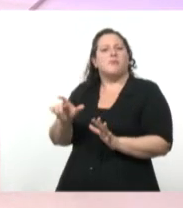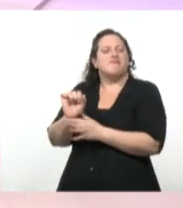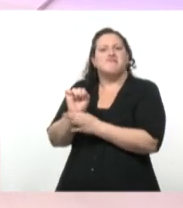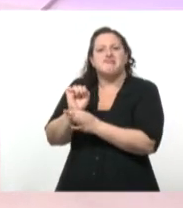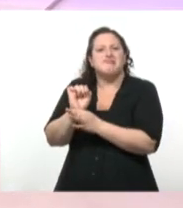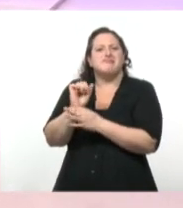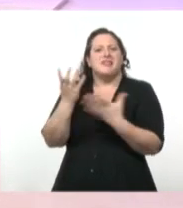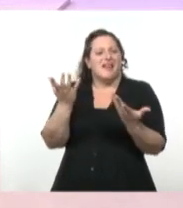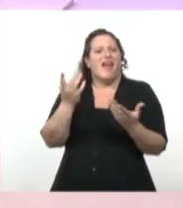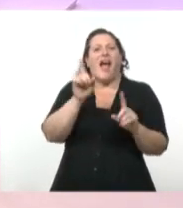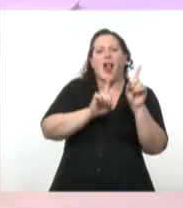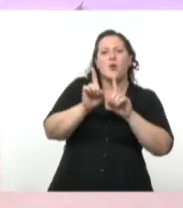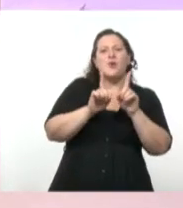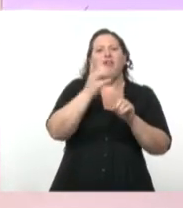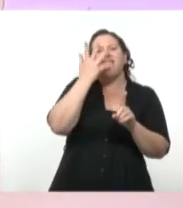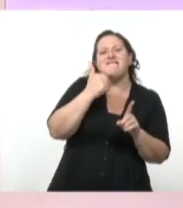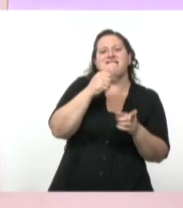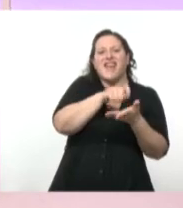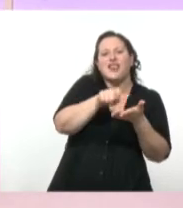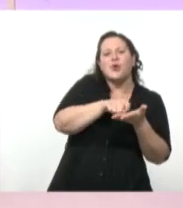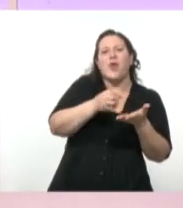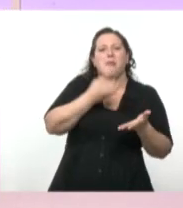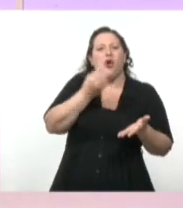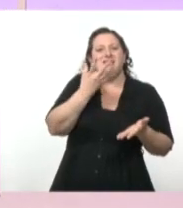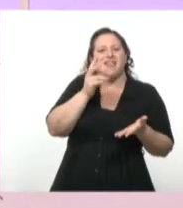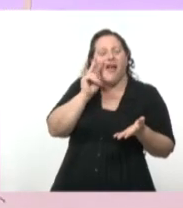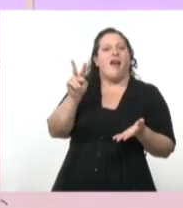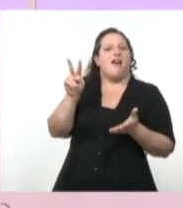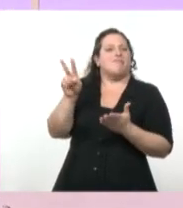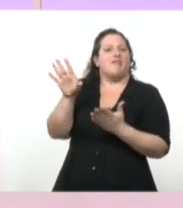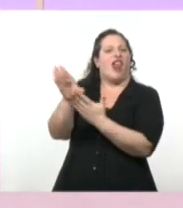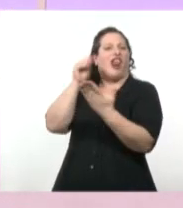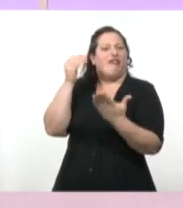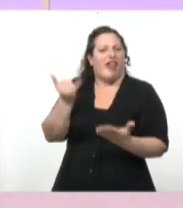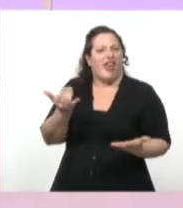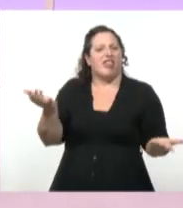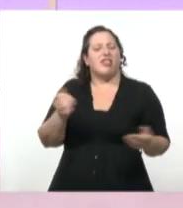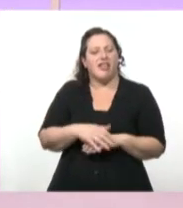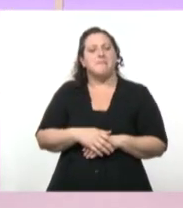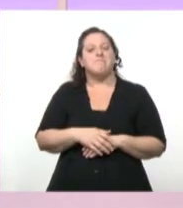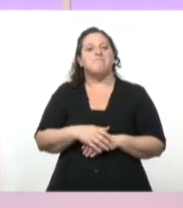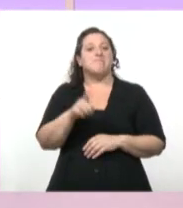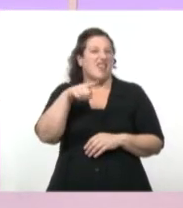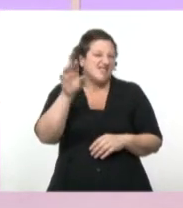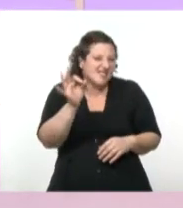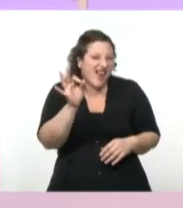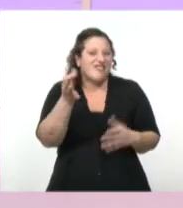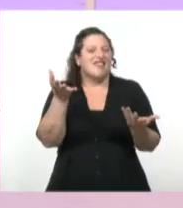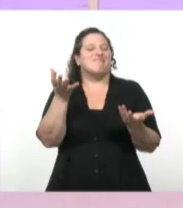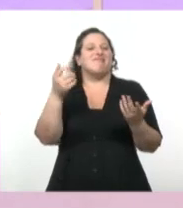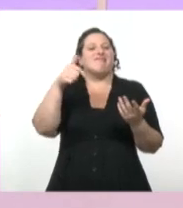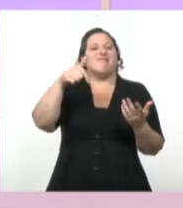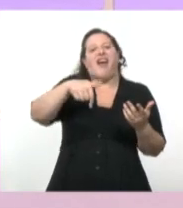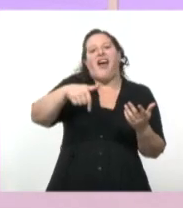gusta la escritura y la poesía. Saben que todas estas lecturas